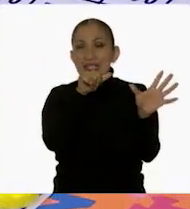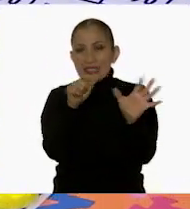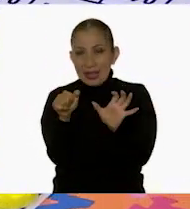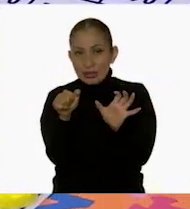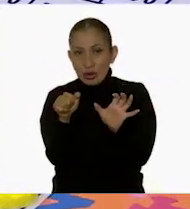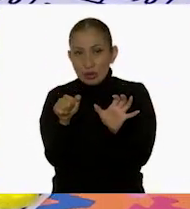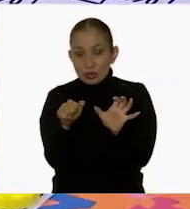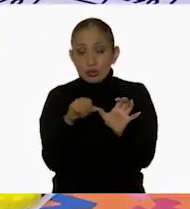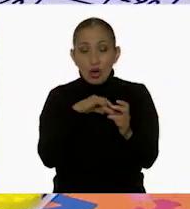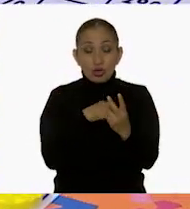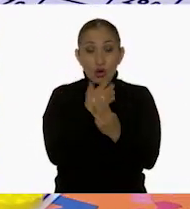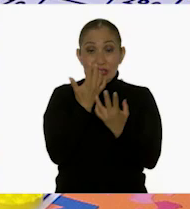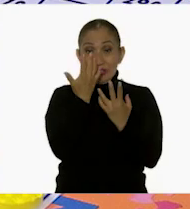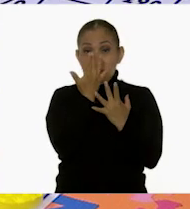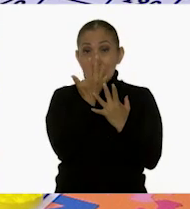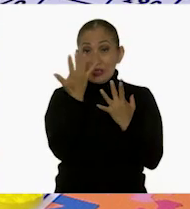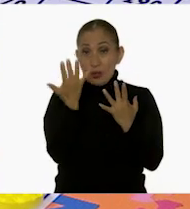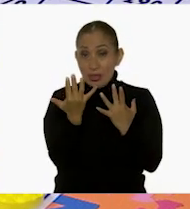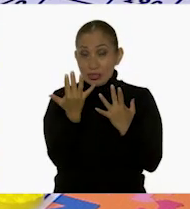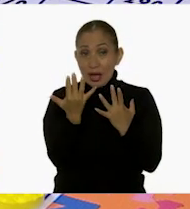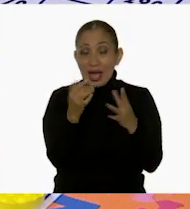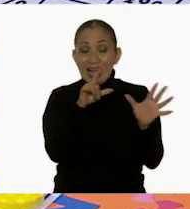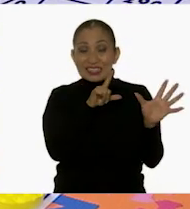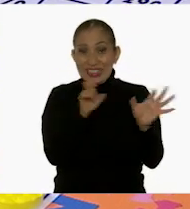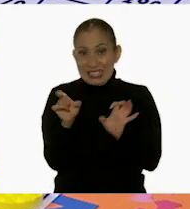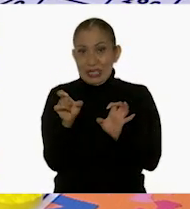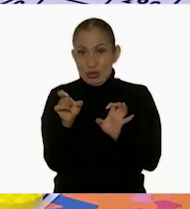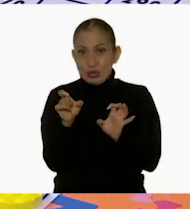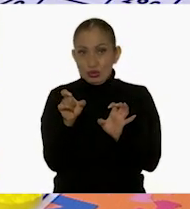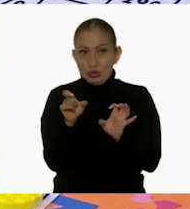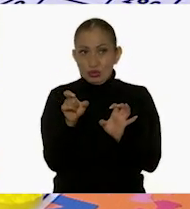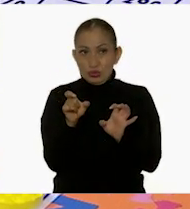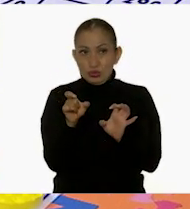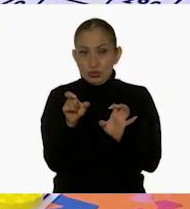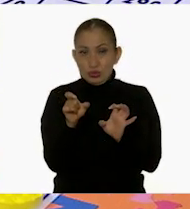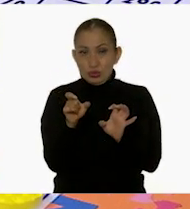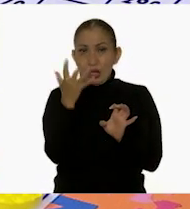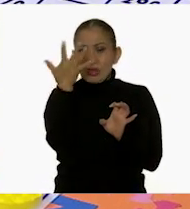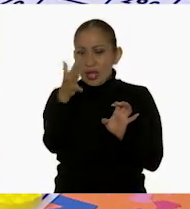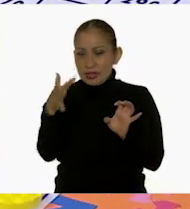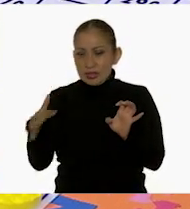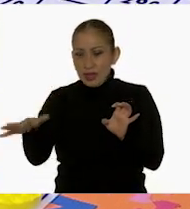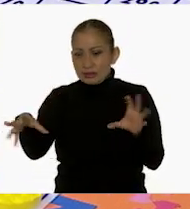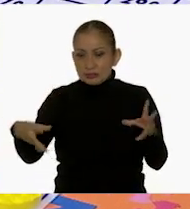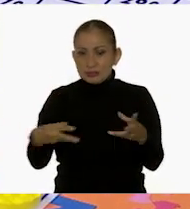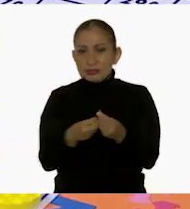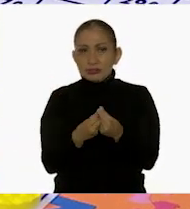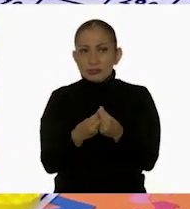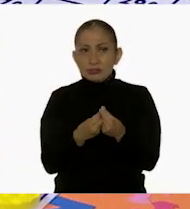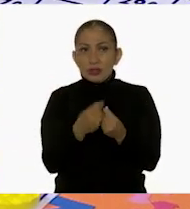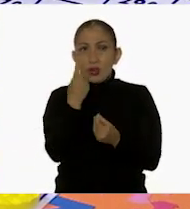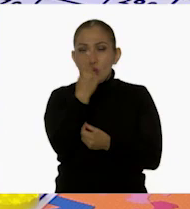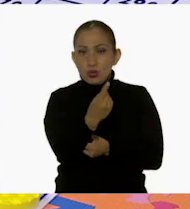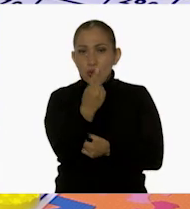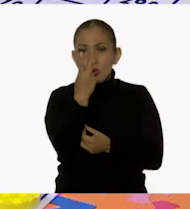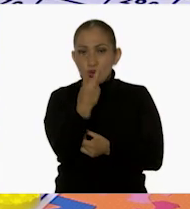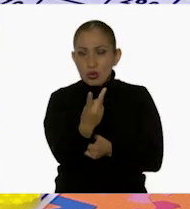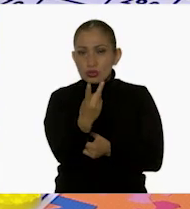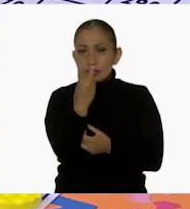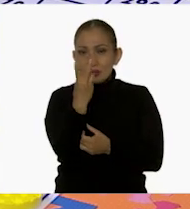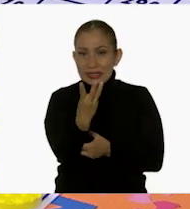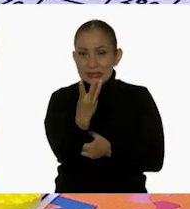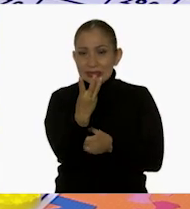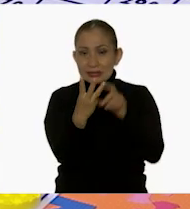los otros 100. Son 700. ¿Y de 10 cuántos tenemos? Tenemos 1, 2,